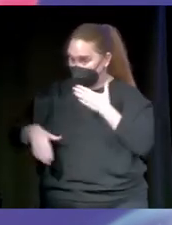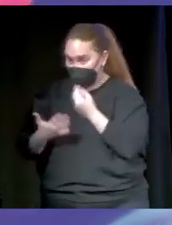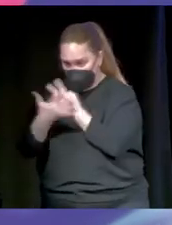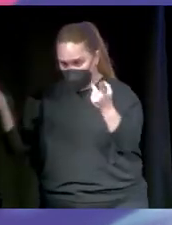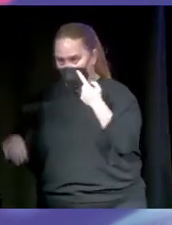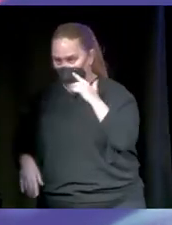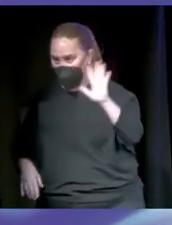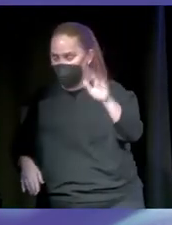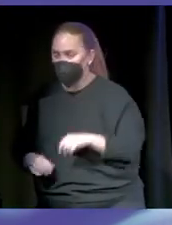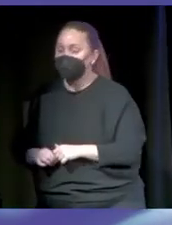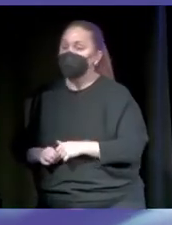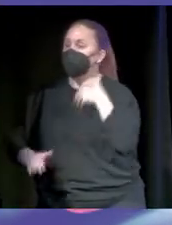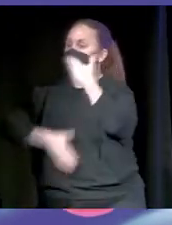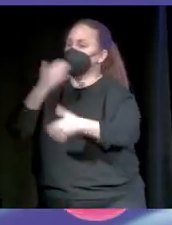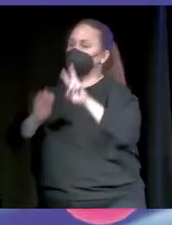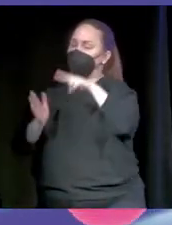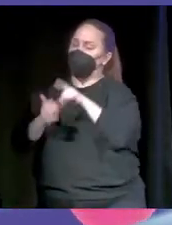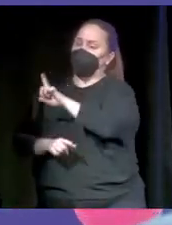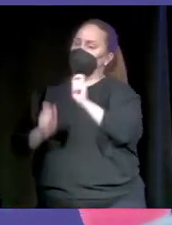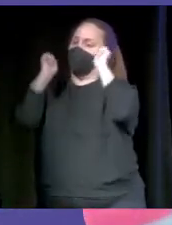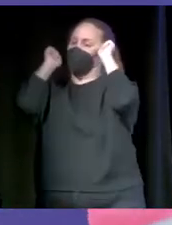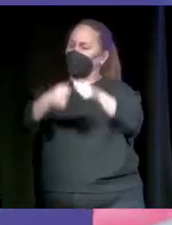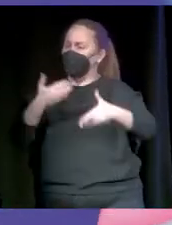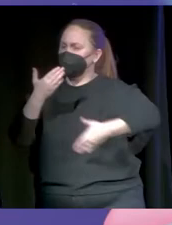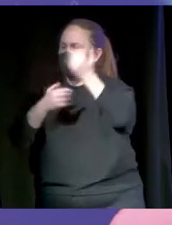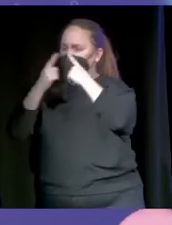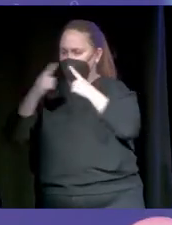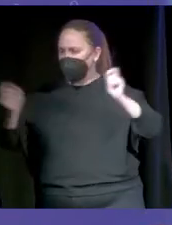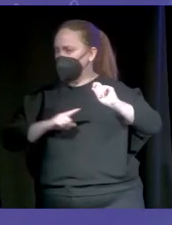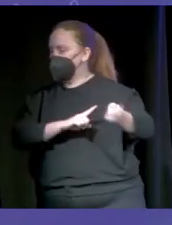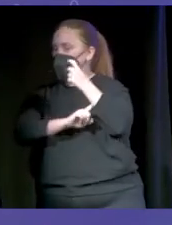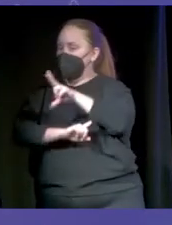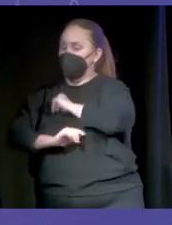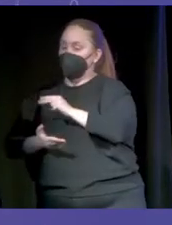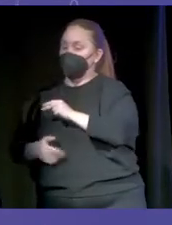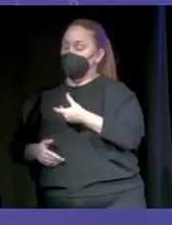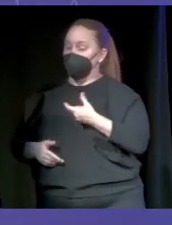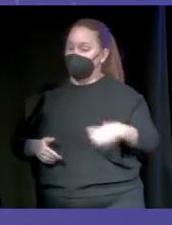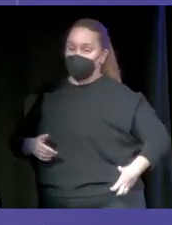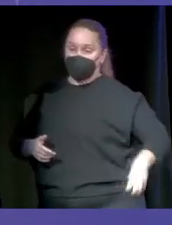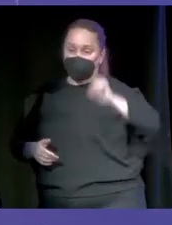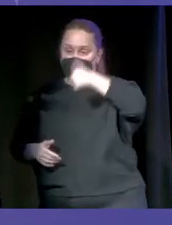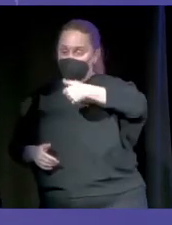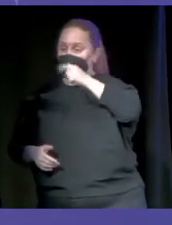ojo. En 2011 fue nombrado innovador del año y le dieron el premio Príncipe de Asturias.